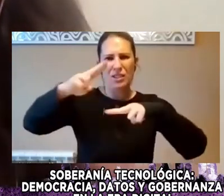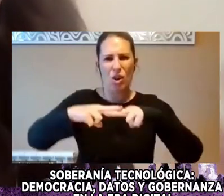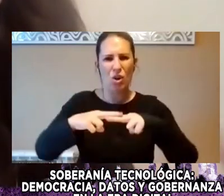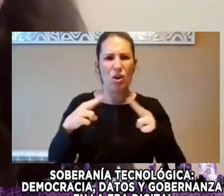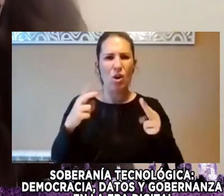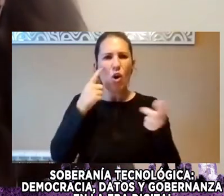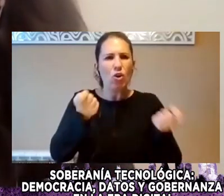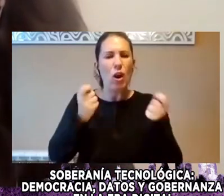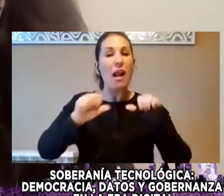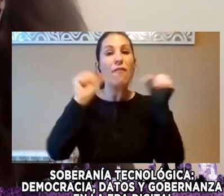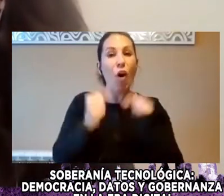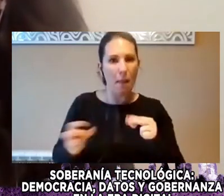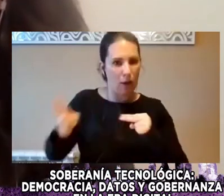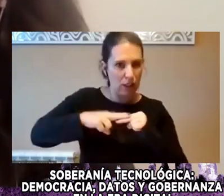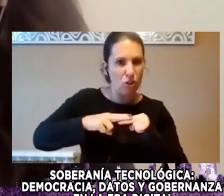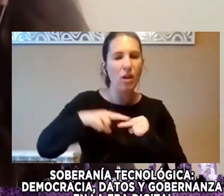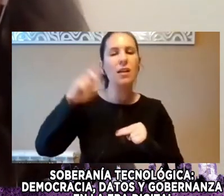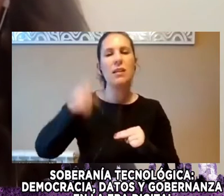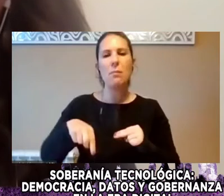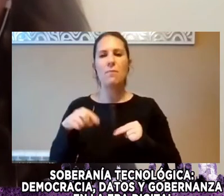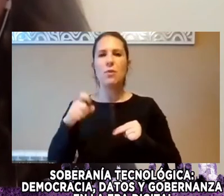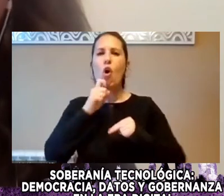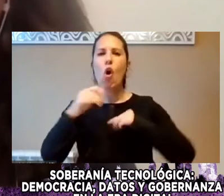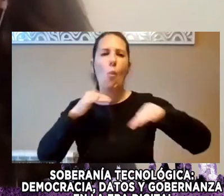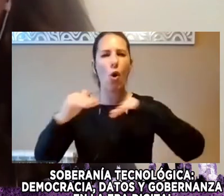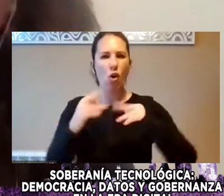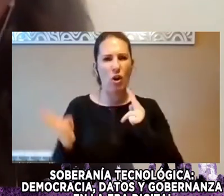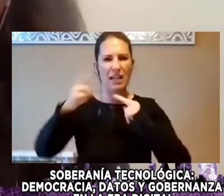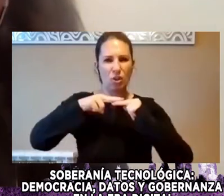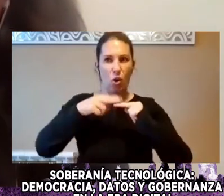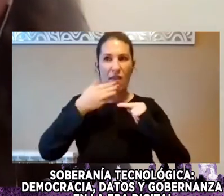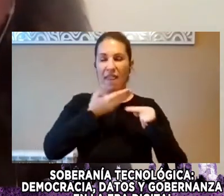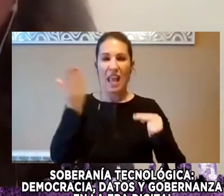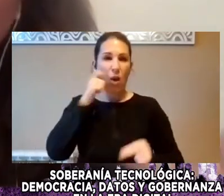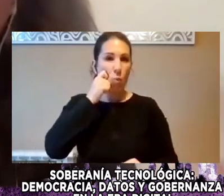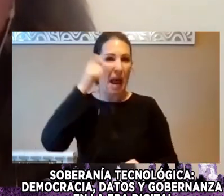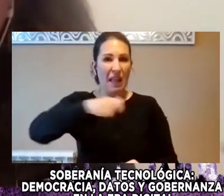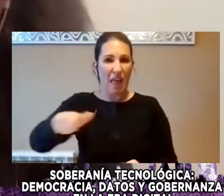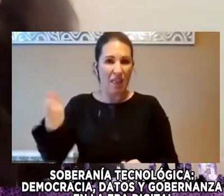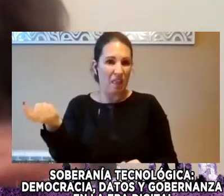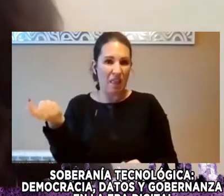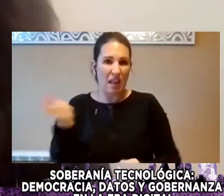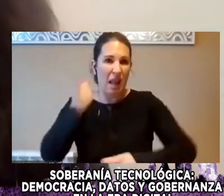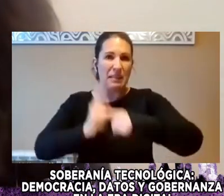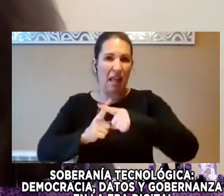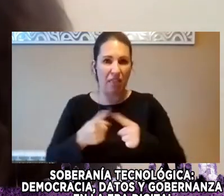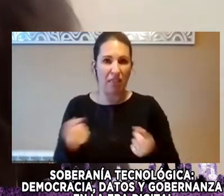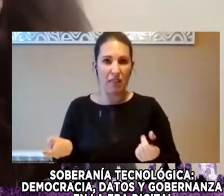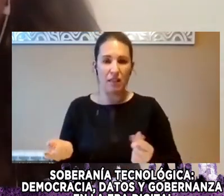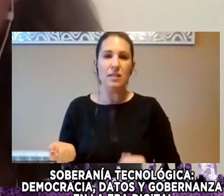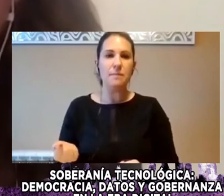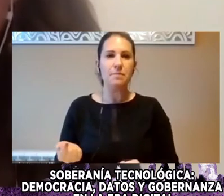Y Controlar La Dinámica De Conexión De La Mitad De La La Mitad De La Humanidad Que Todavía